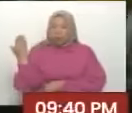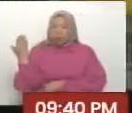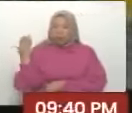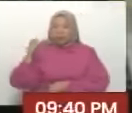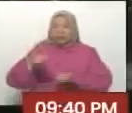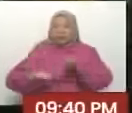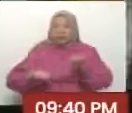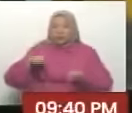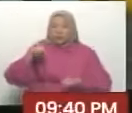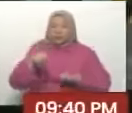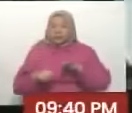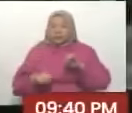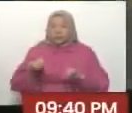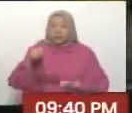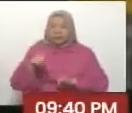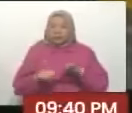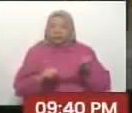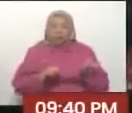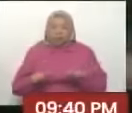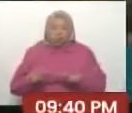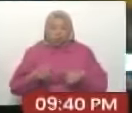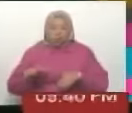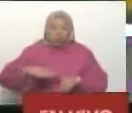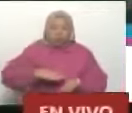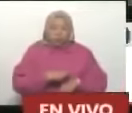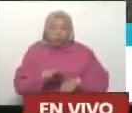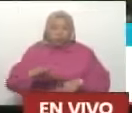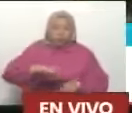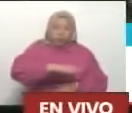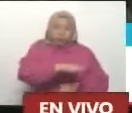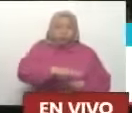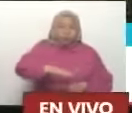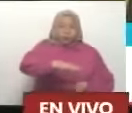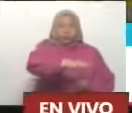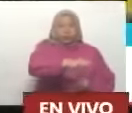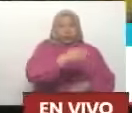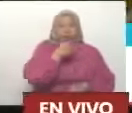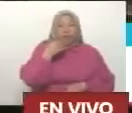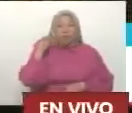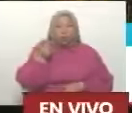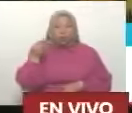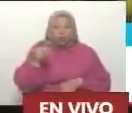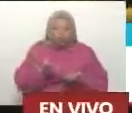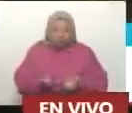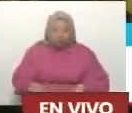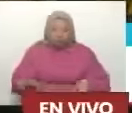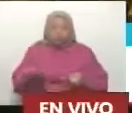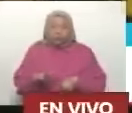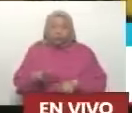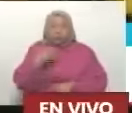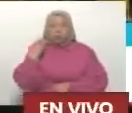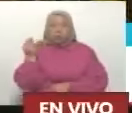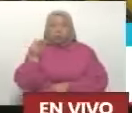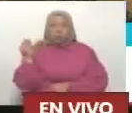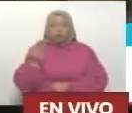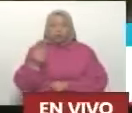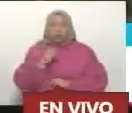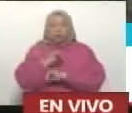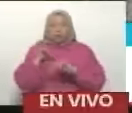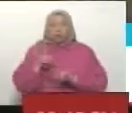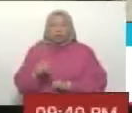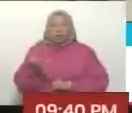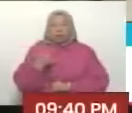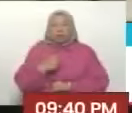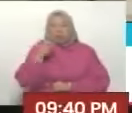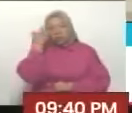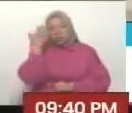Ahora tienen todas sus condiciones. Su zona juventud. Mira esa muchachada pues. ¿Quién más me da